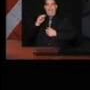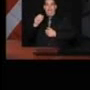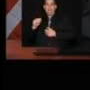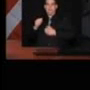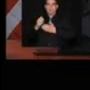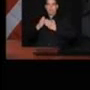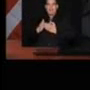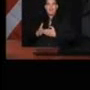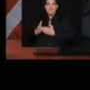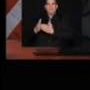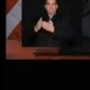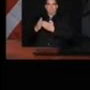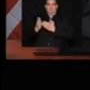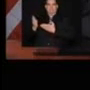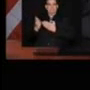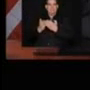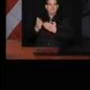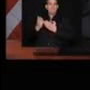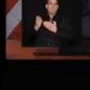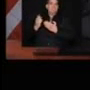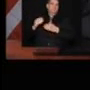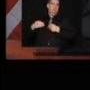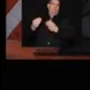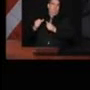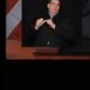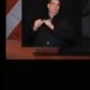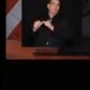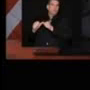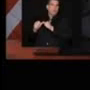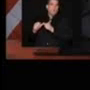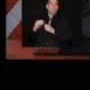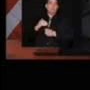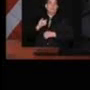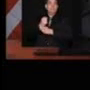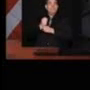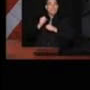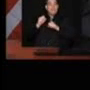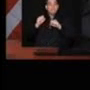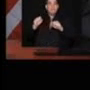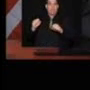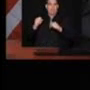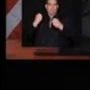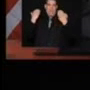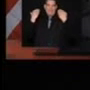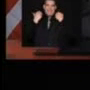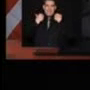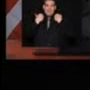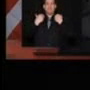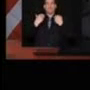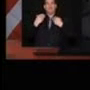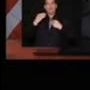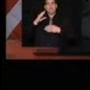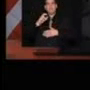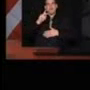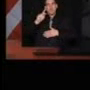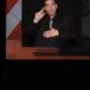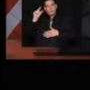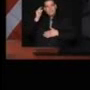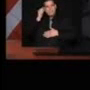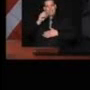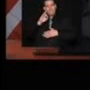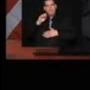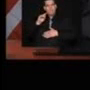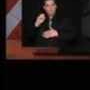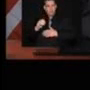servicio. Además, salvamos al Banco Gubernamental de Fomento de la quiebra inminente. La universidad recuperó sus